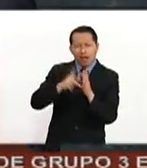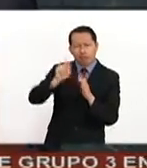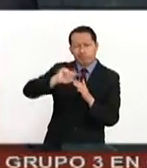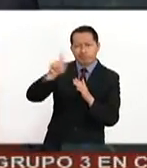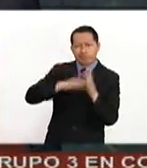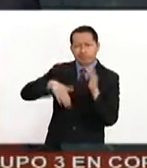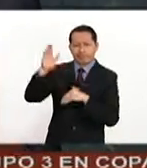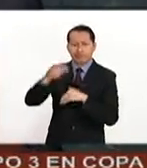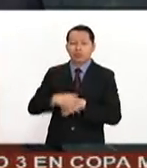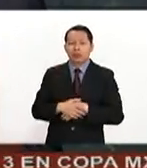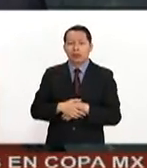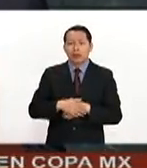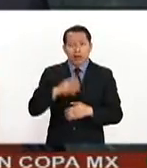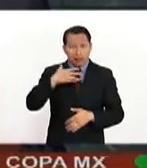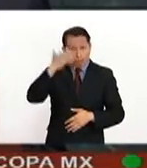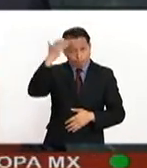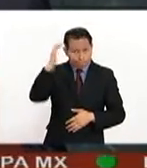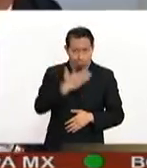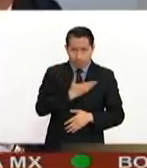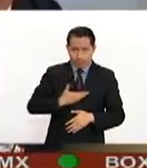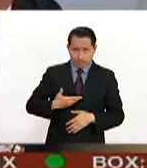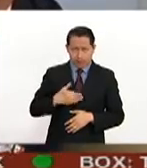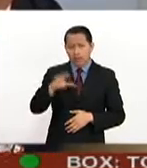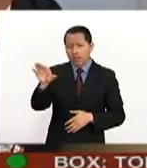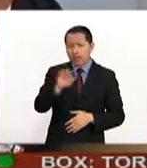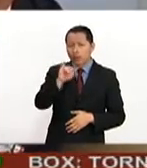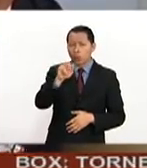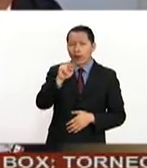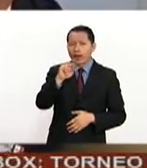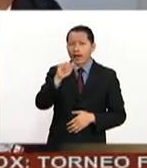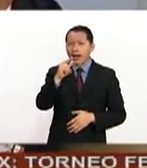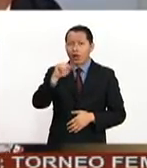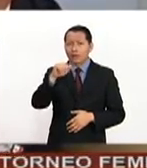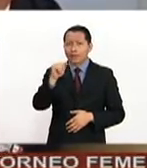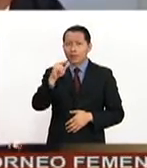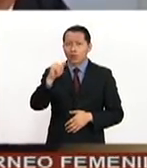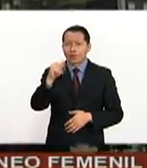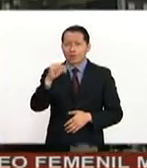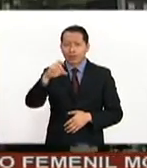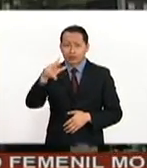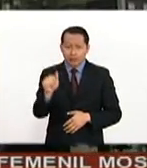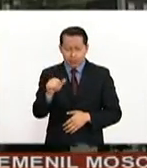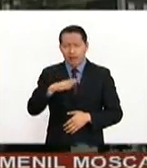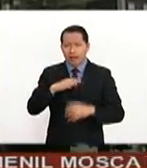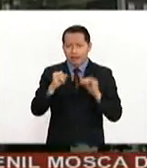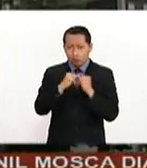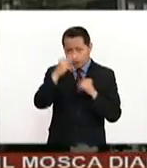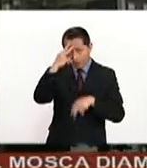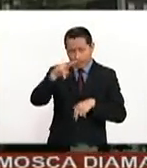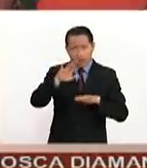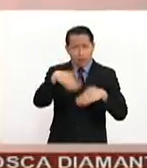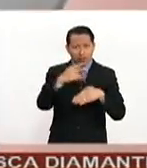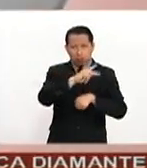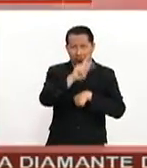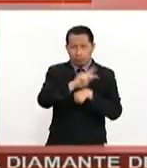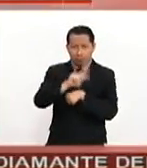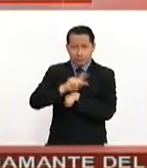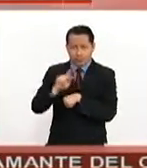designa el presidente Enrique Peña Nieto a Juan Carlos Mendoza Sánchez como director del Instituto de los Mexicanos en el Exterior